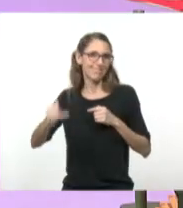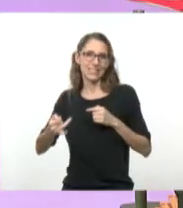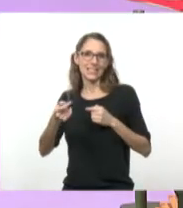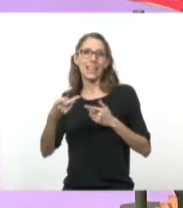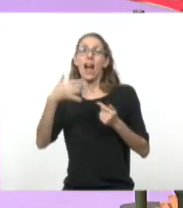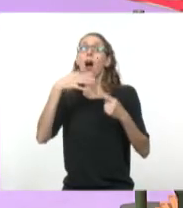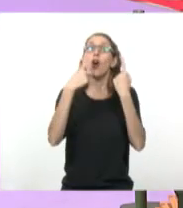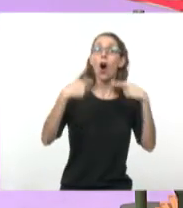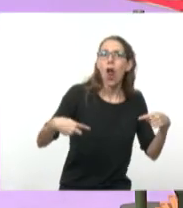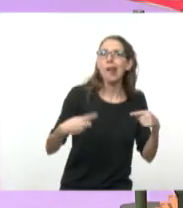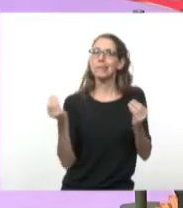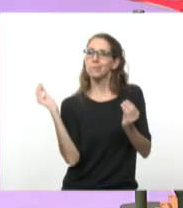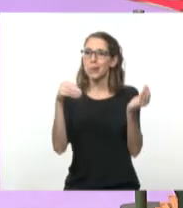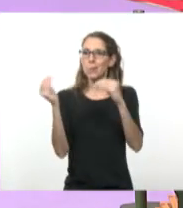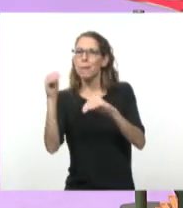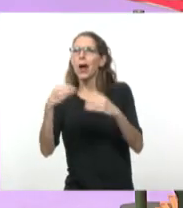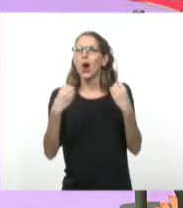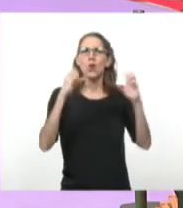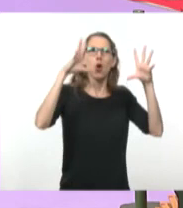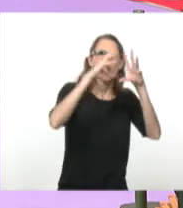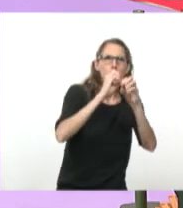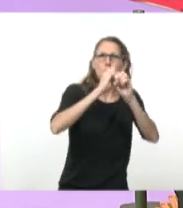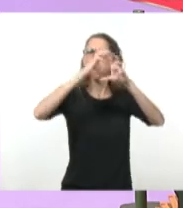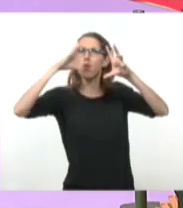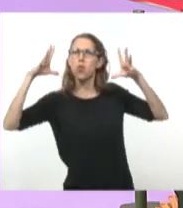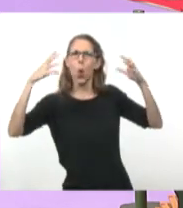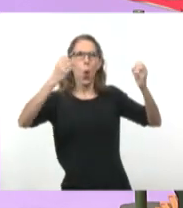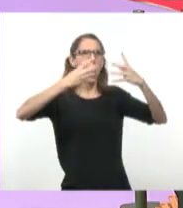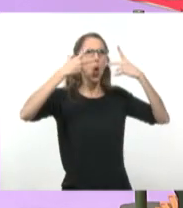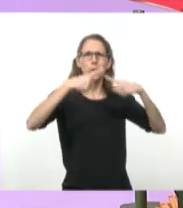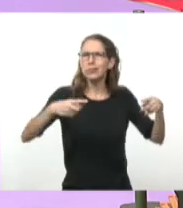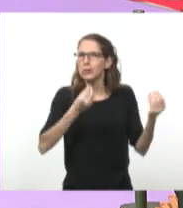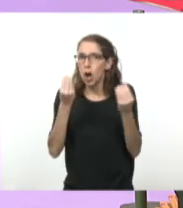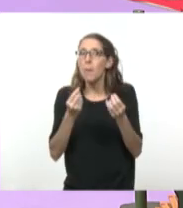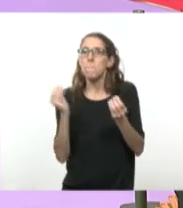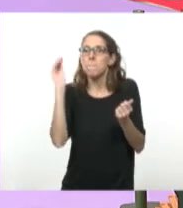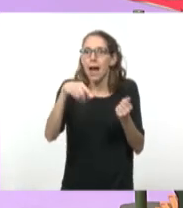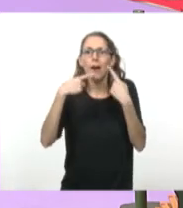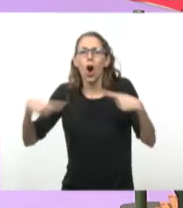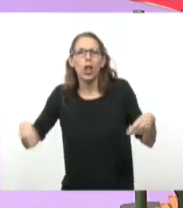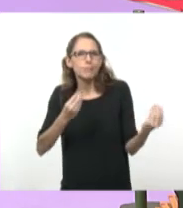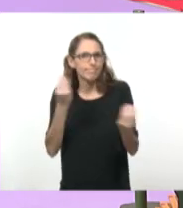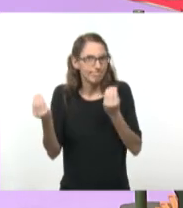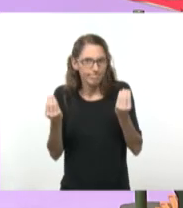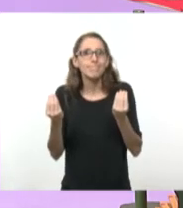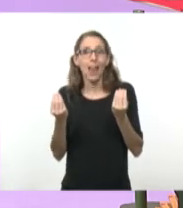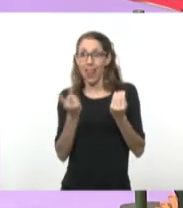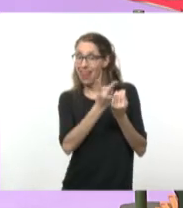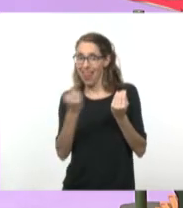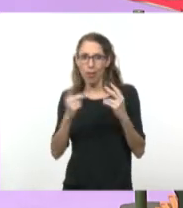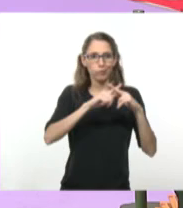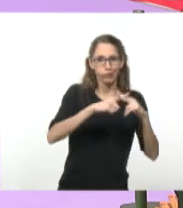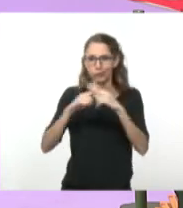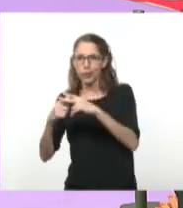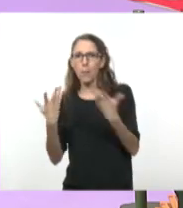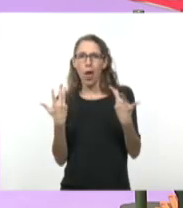el color a toda esta cuestión del claro oscuro y que son dos dimensiones del dibujo, de la pintura, que podemos articular y trabajar en conjunto.